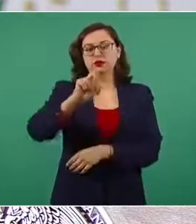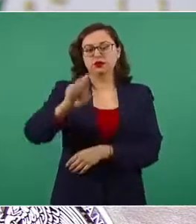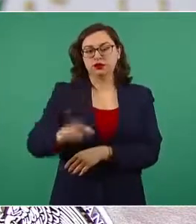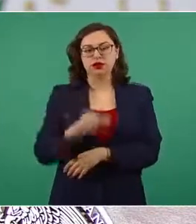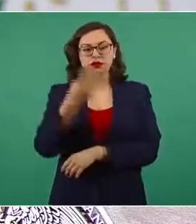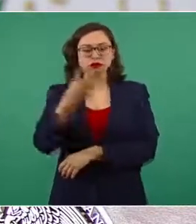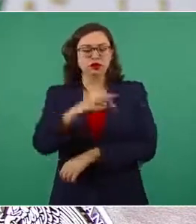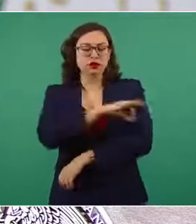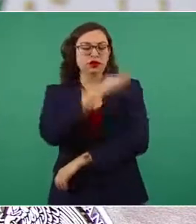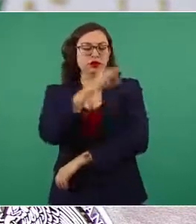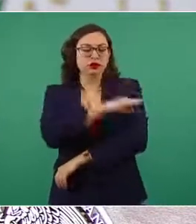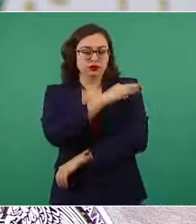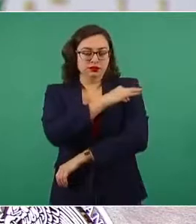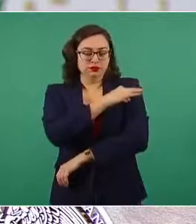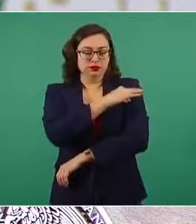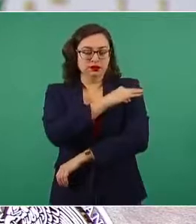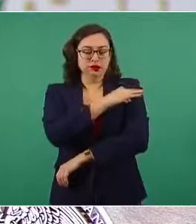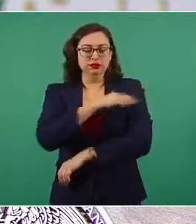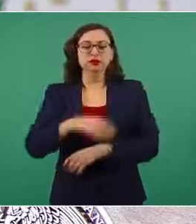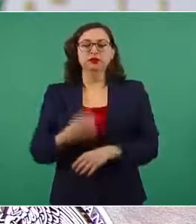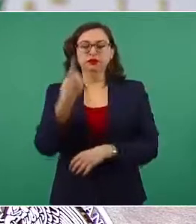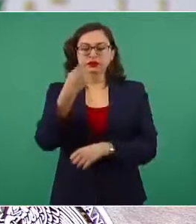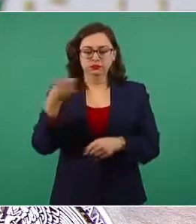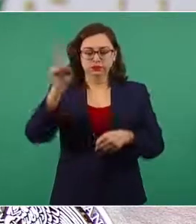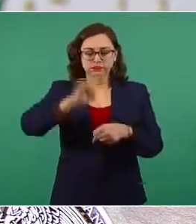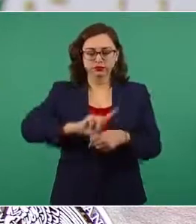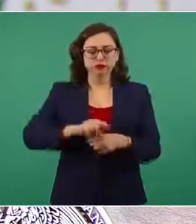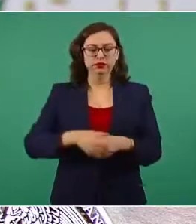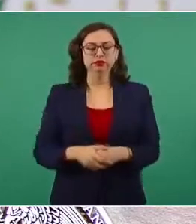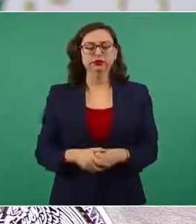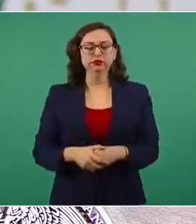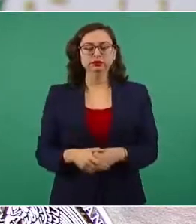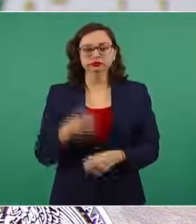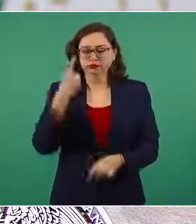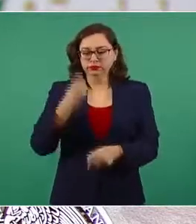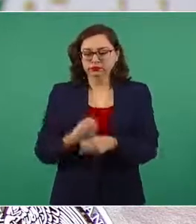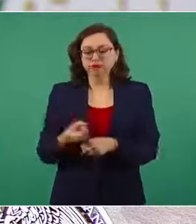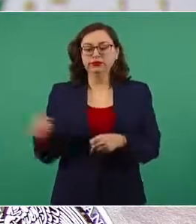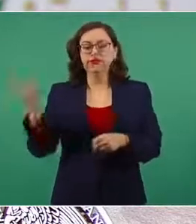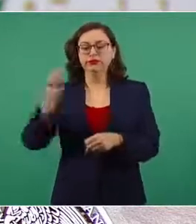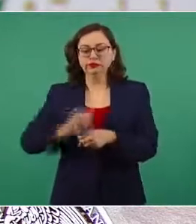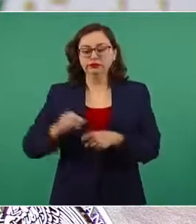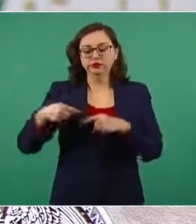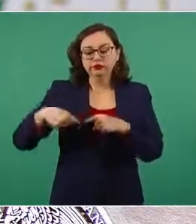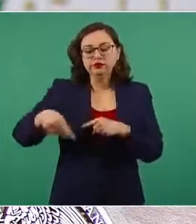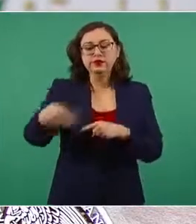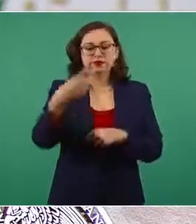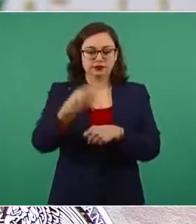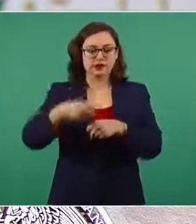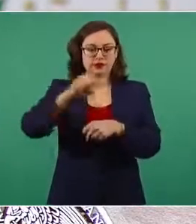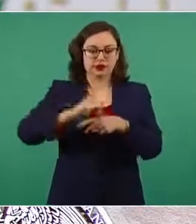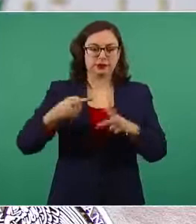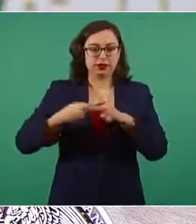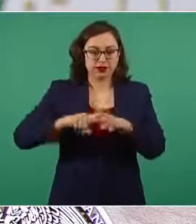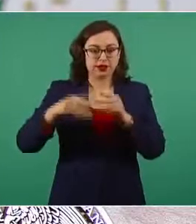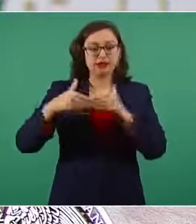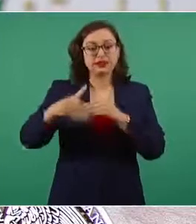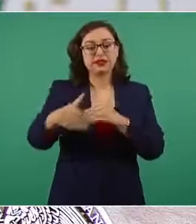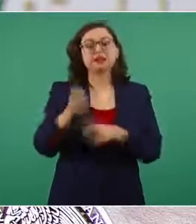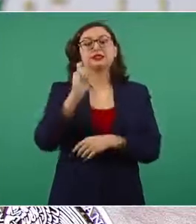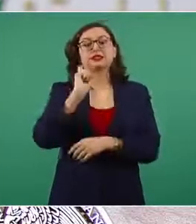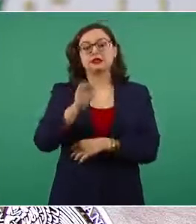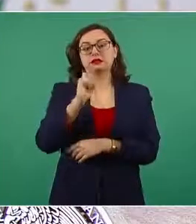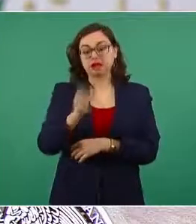dosis de vacunas aplicadas en un solo día, el primer día del ciclo semanal, lo que anticipa que